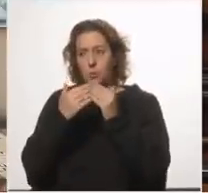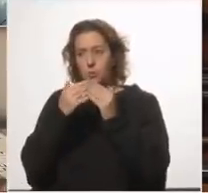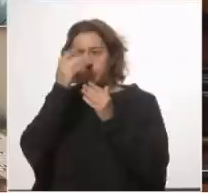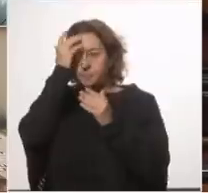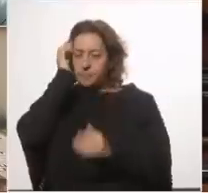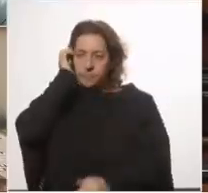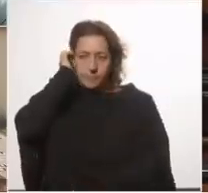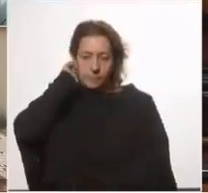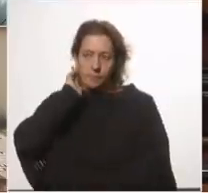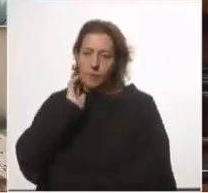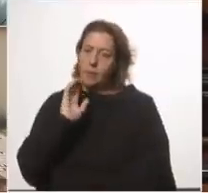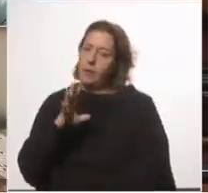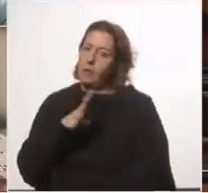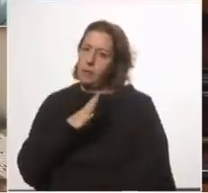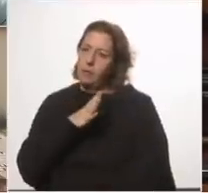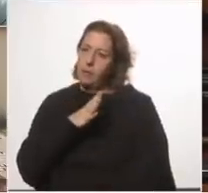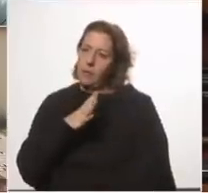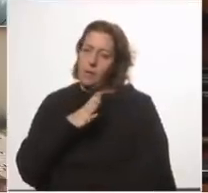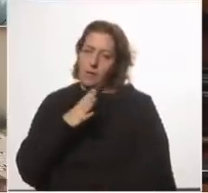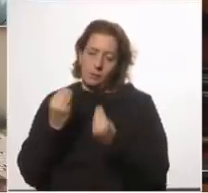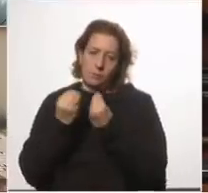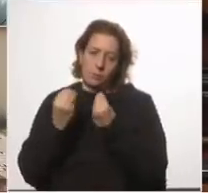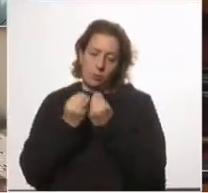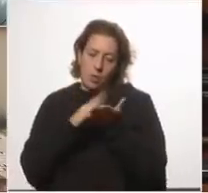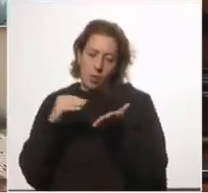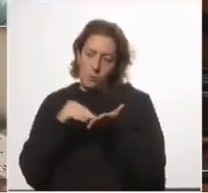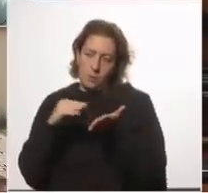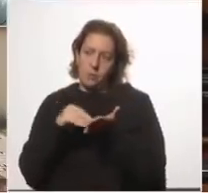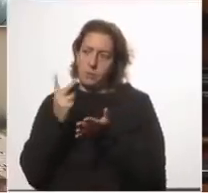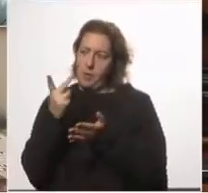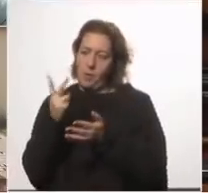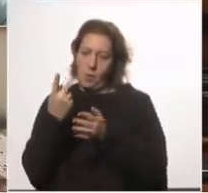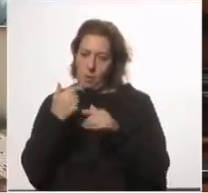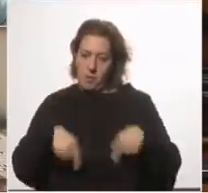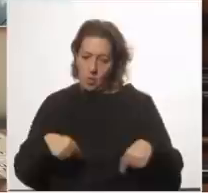documento para que las tengan para ahí hay varias copias pero por lo menos para los dos ministros